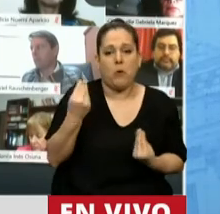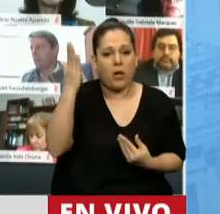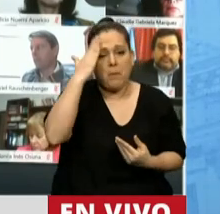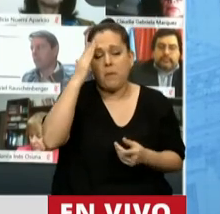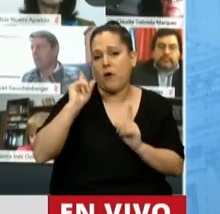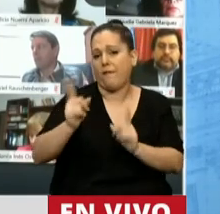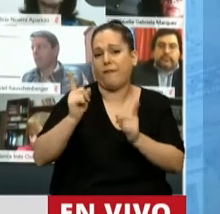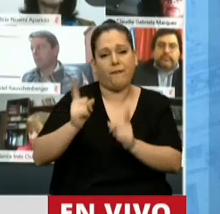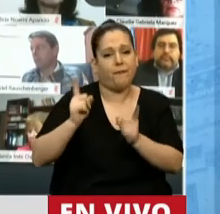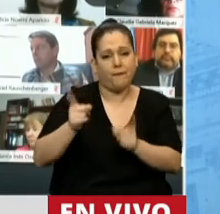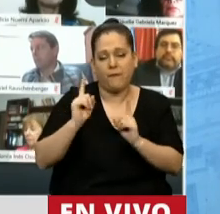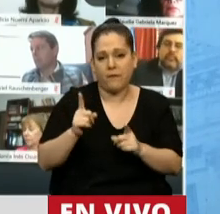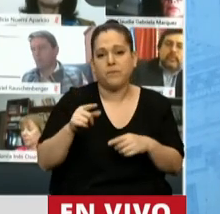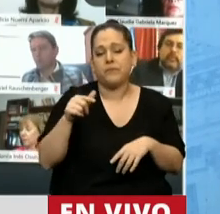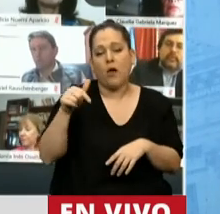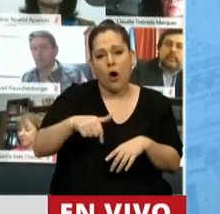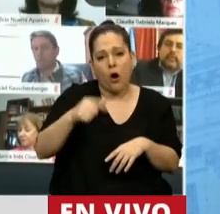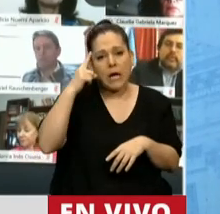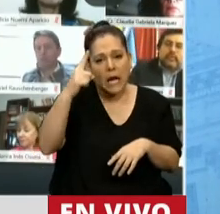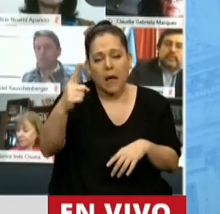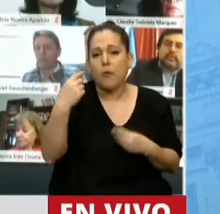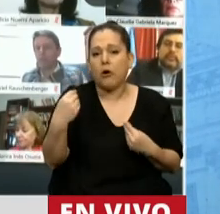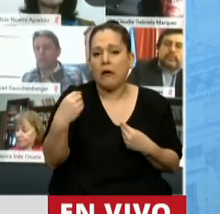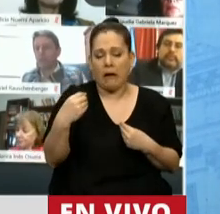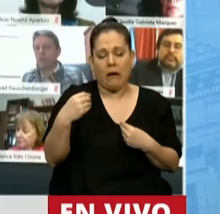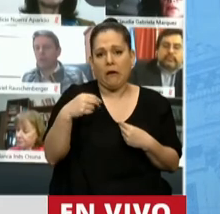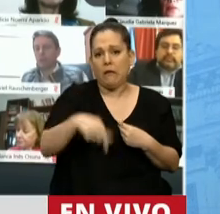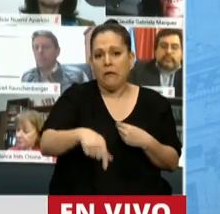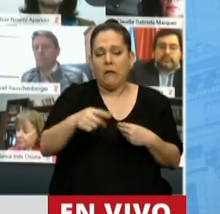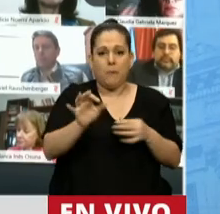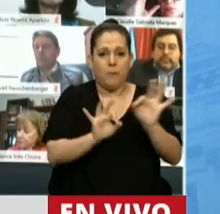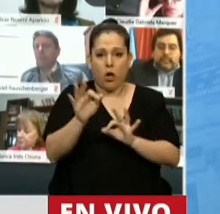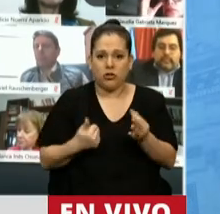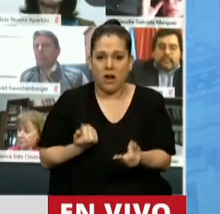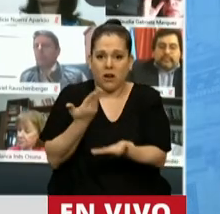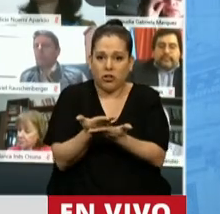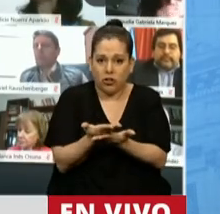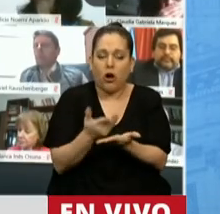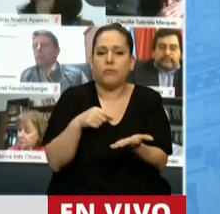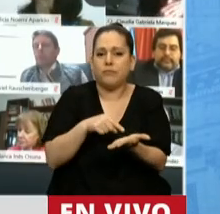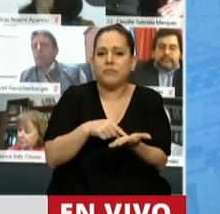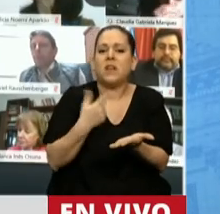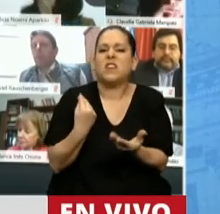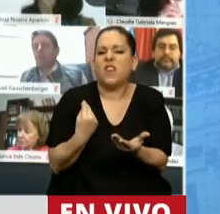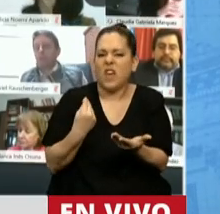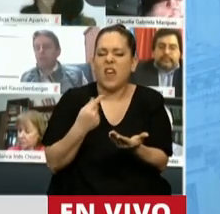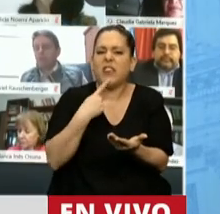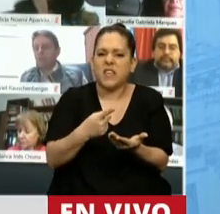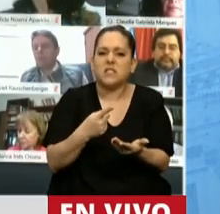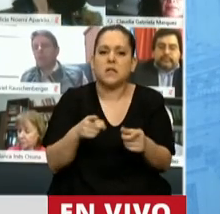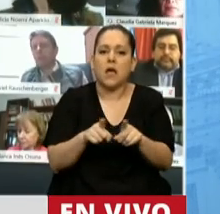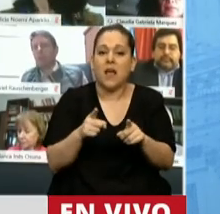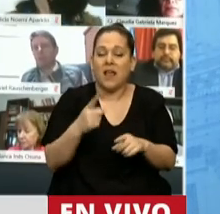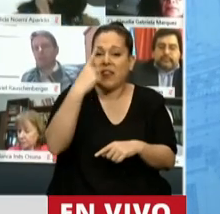Hoy creemos en la necesidad imperiosa de poner en debate este proyecto en el que la cual se solicita que se